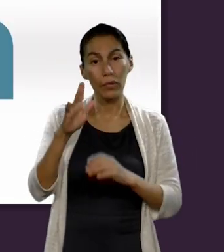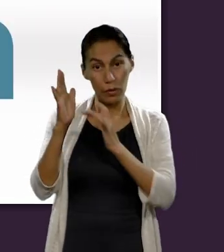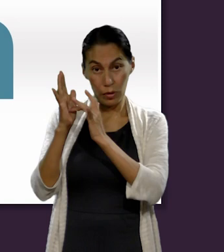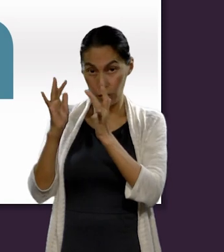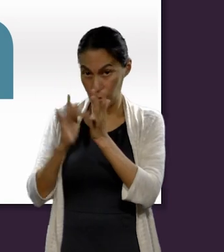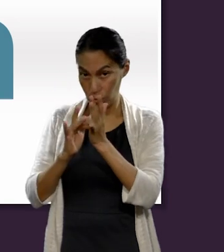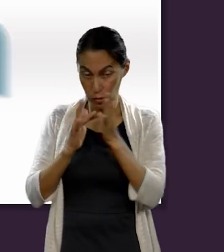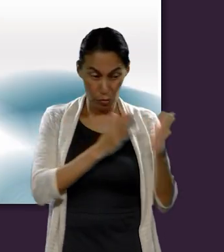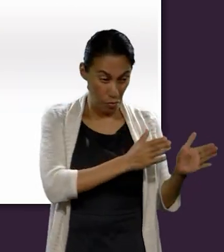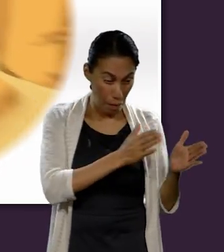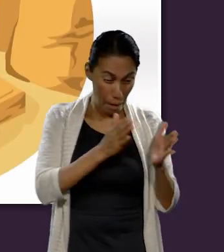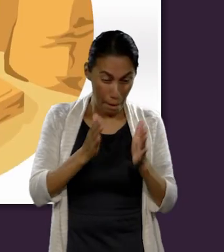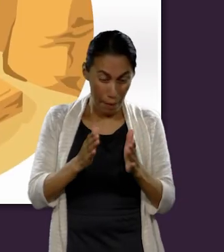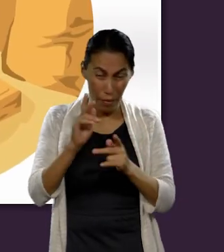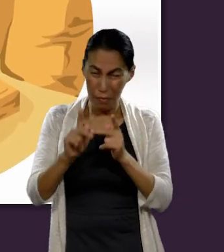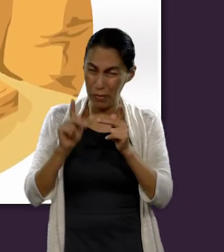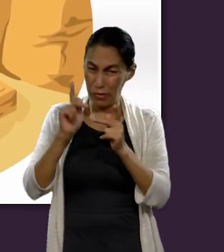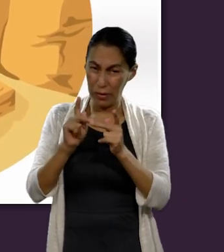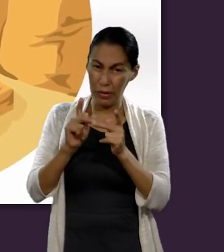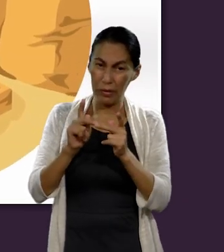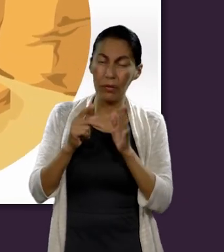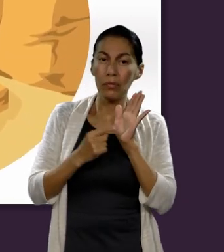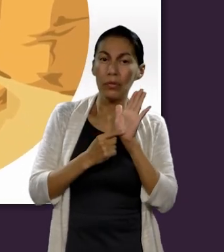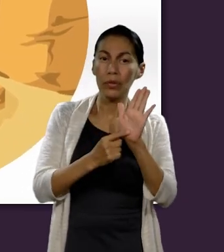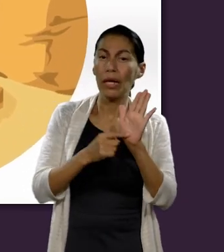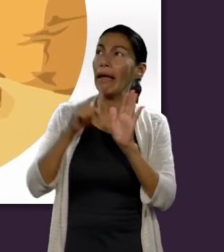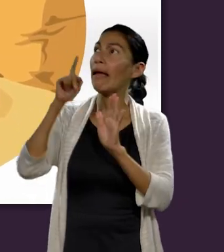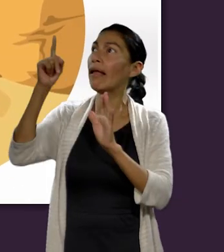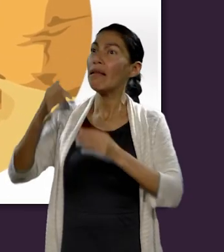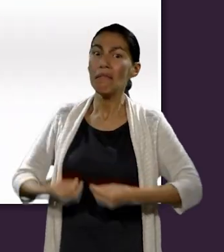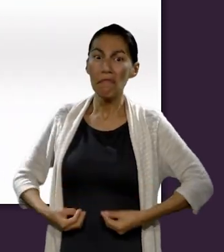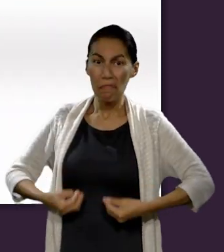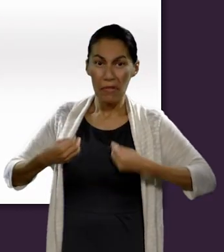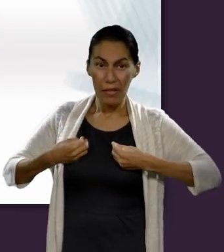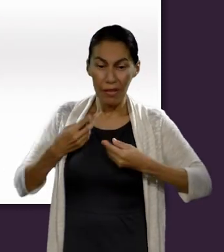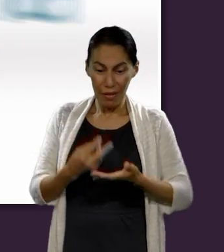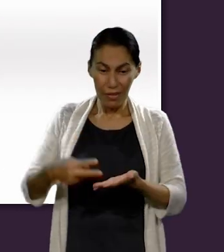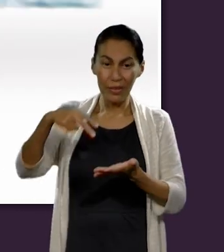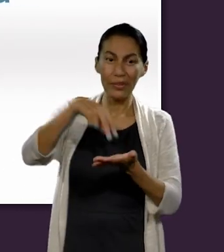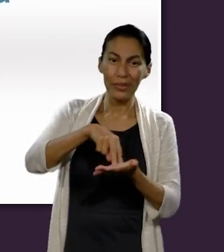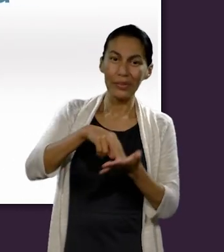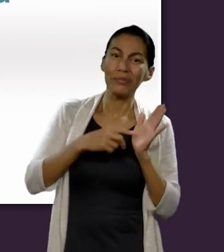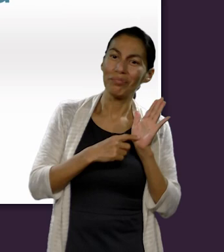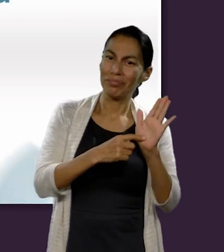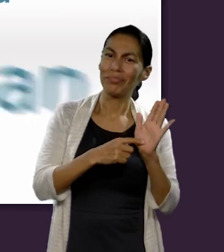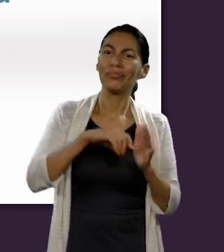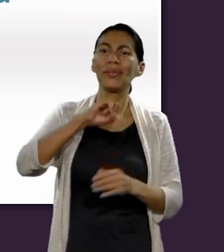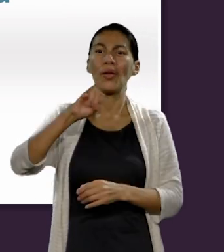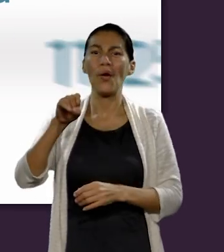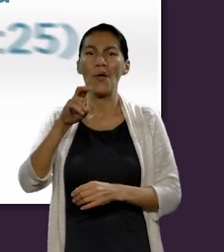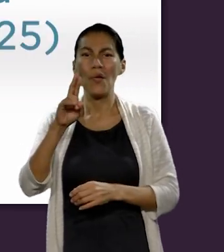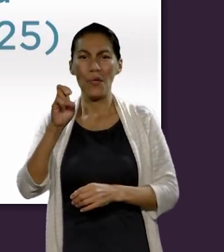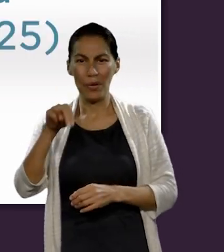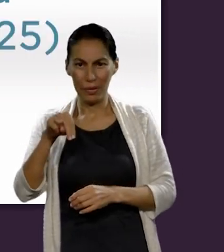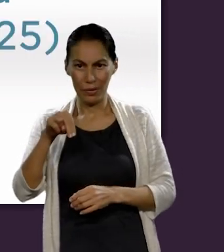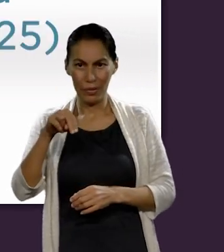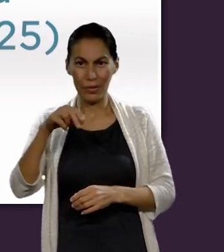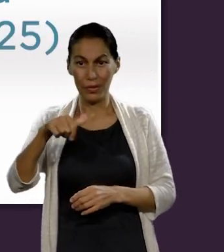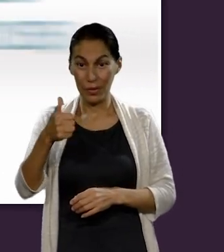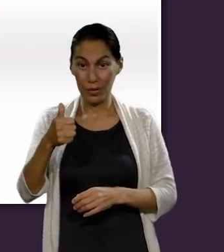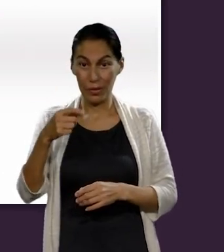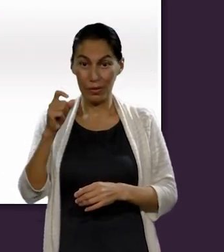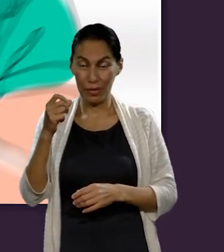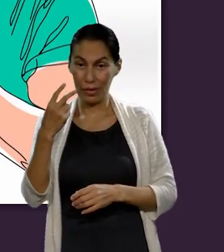demostrar a todos que la vida viene por medio de Él porque Él es la resurrección y la vida. Juan 11.25